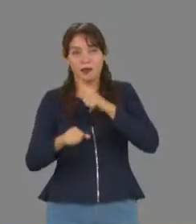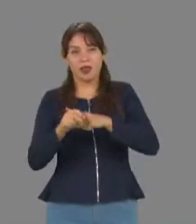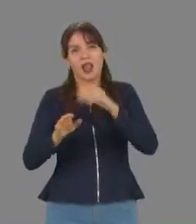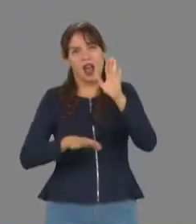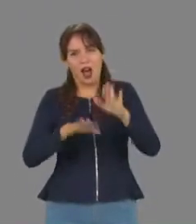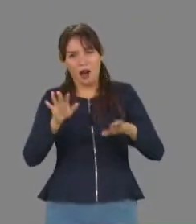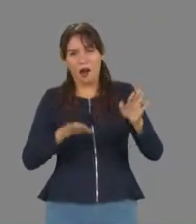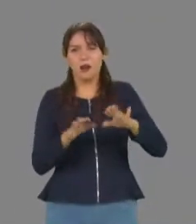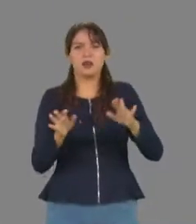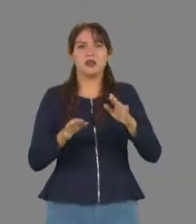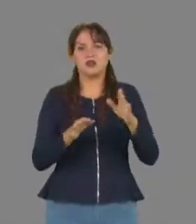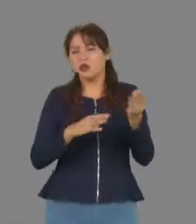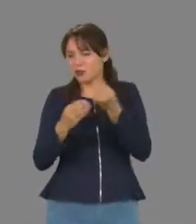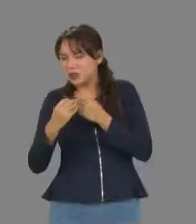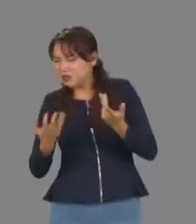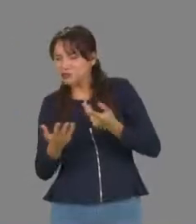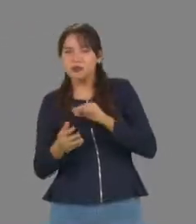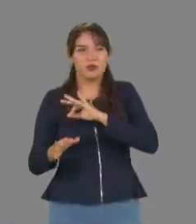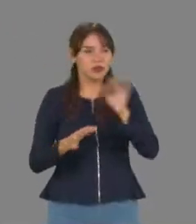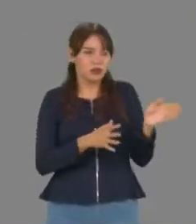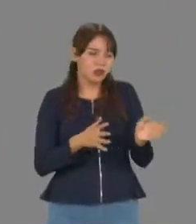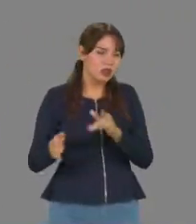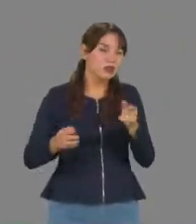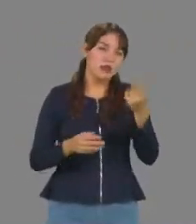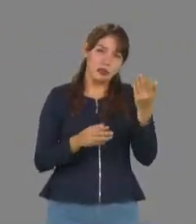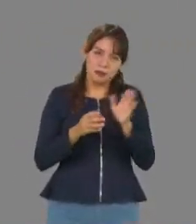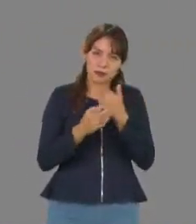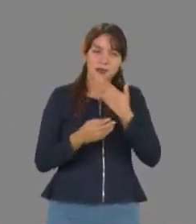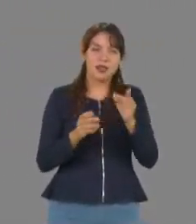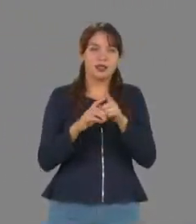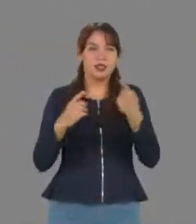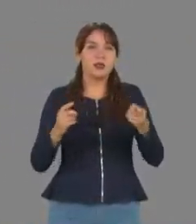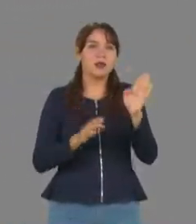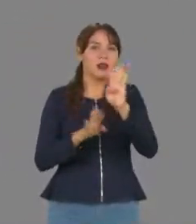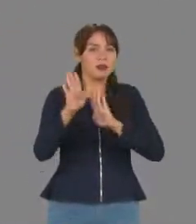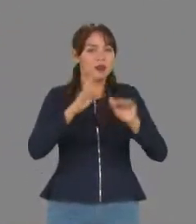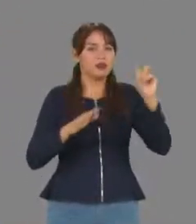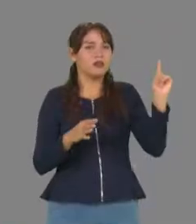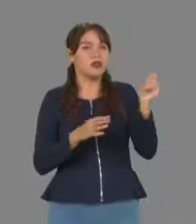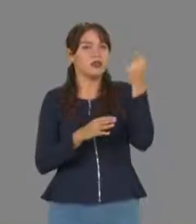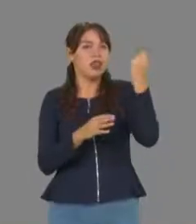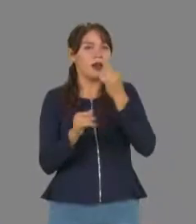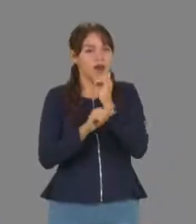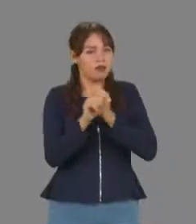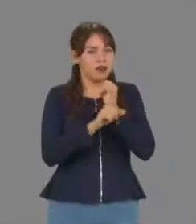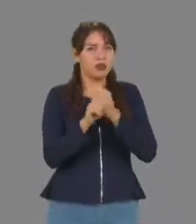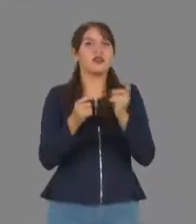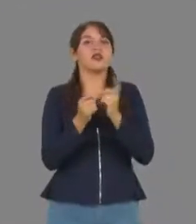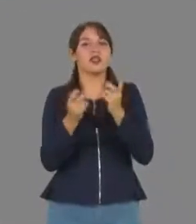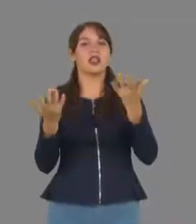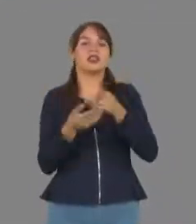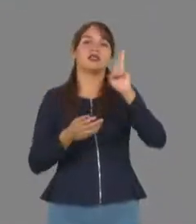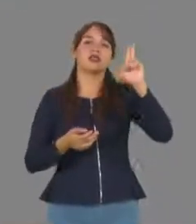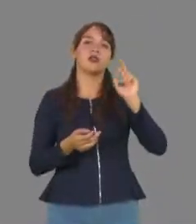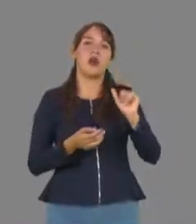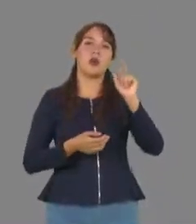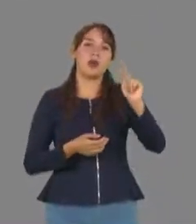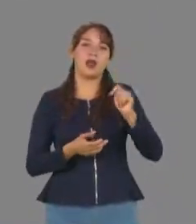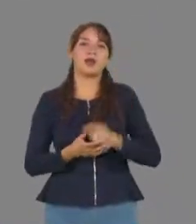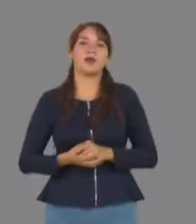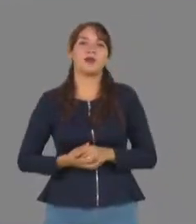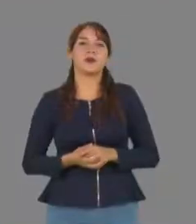alternativa alimentaria y el desarrollo de esta biotecnología es una línea de investigación en la Universidad Autónoma de